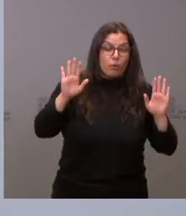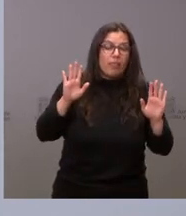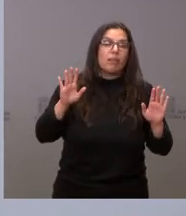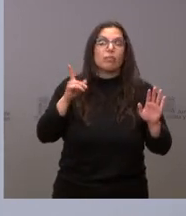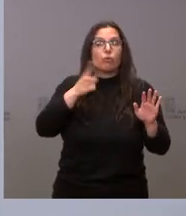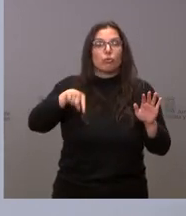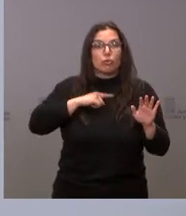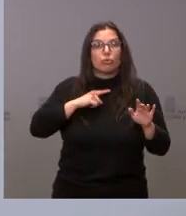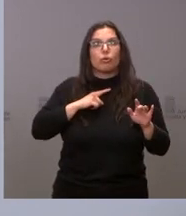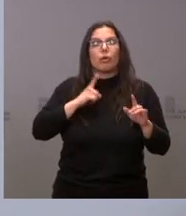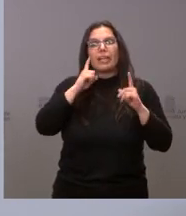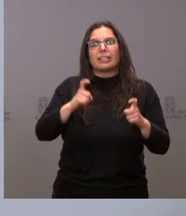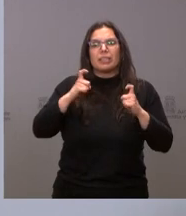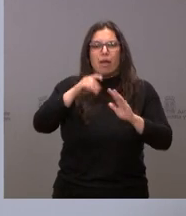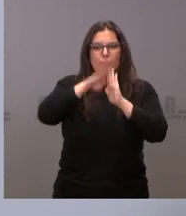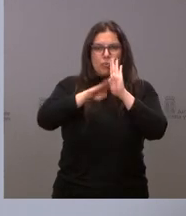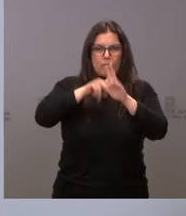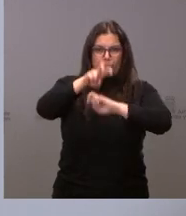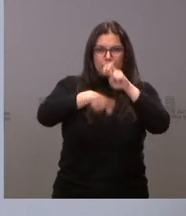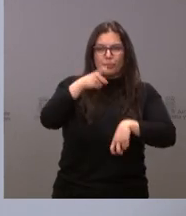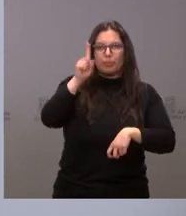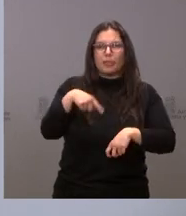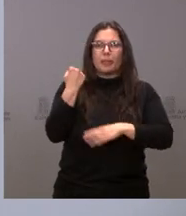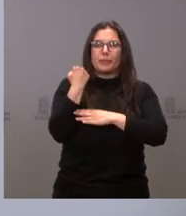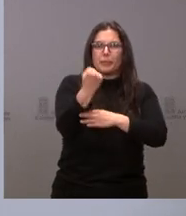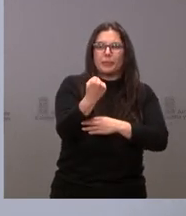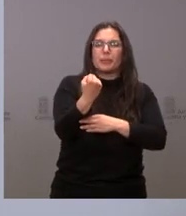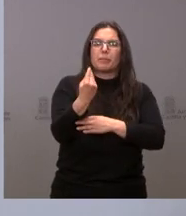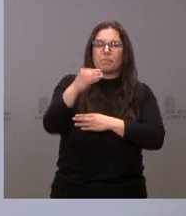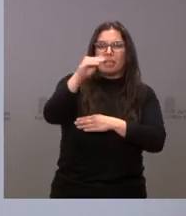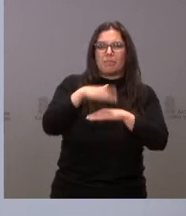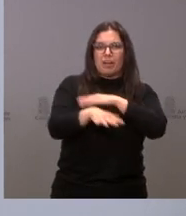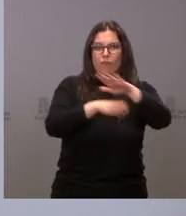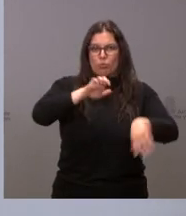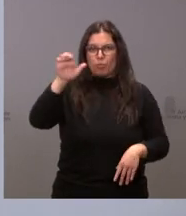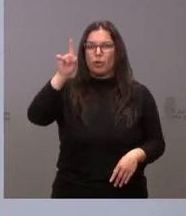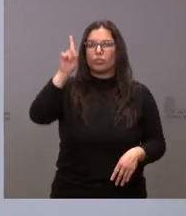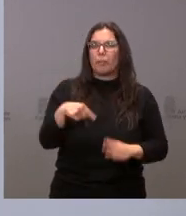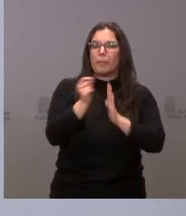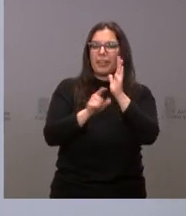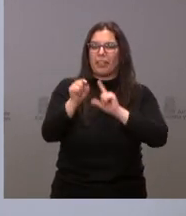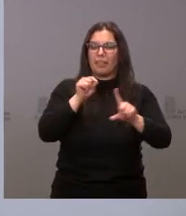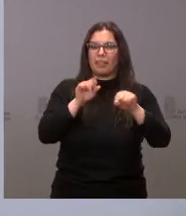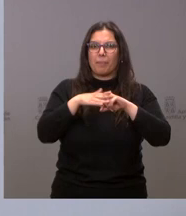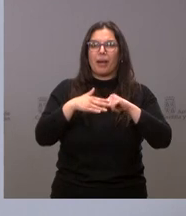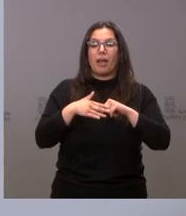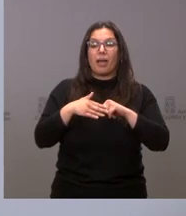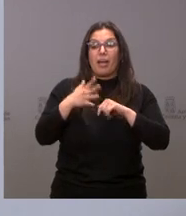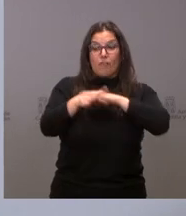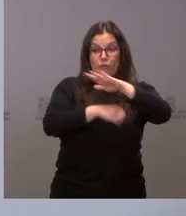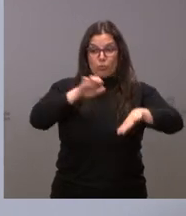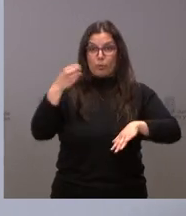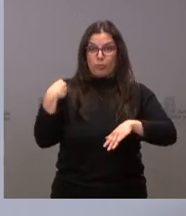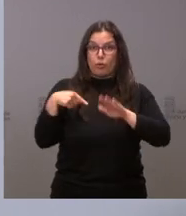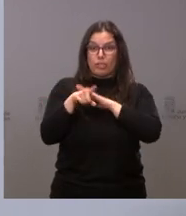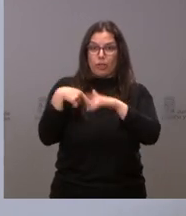hacer actuaciones de reprogramación y de refuerzo de los fondos europeos. Tomaremos medidas para la agilización de los propios fondos.